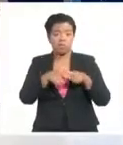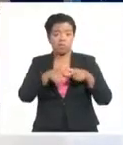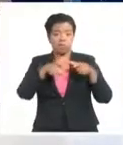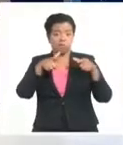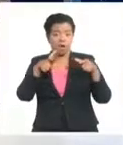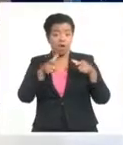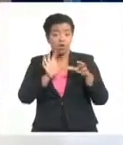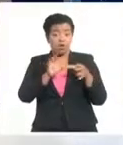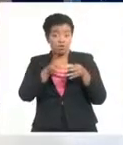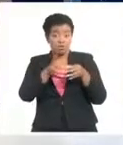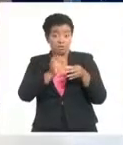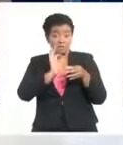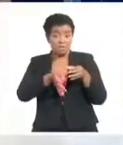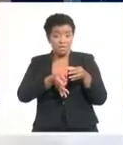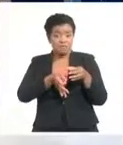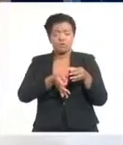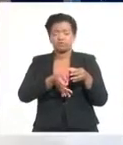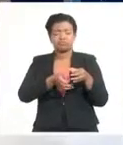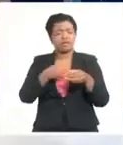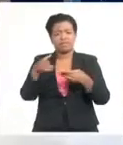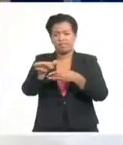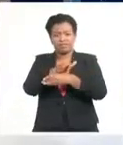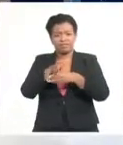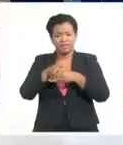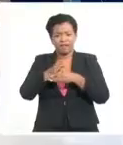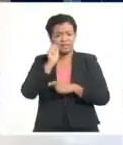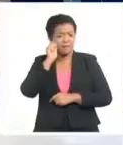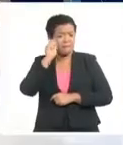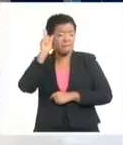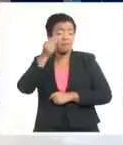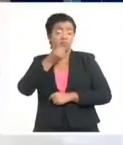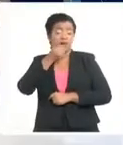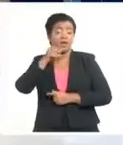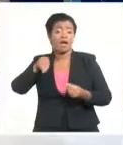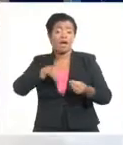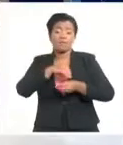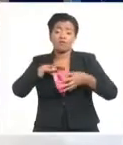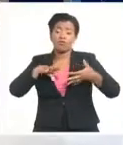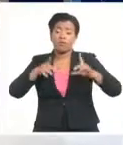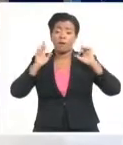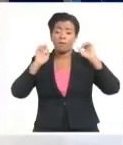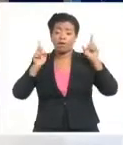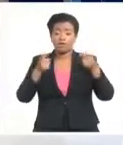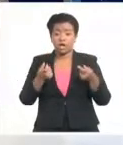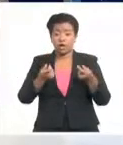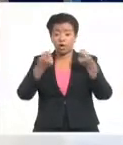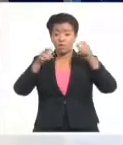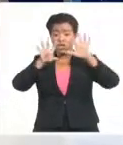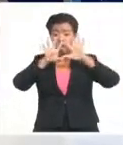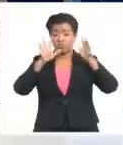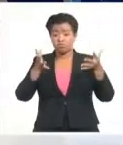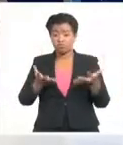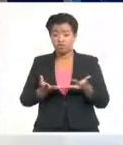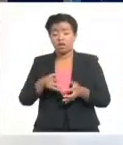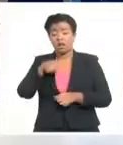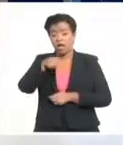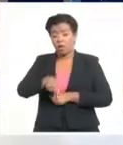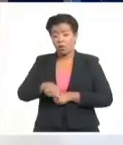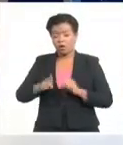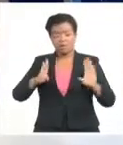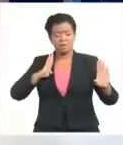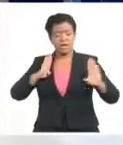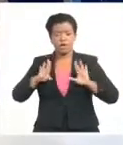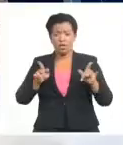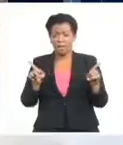También una serie de iniciativas que podrán cambiar el rostro político y económico a este mundo en un periodo muy